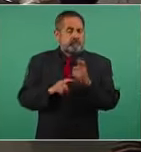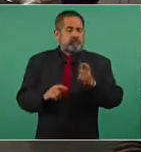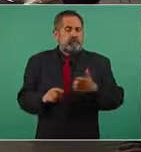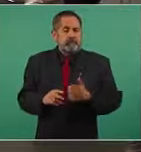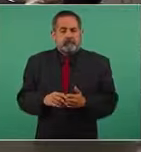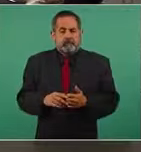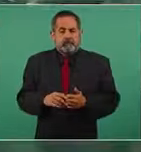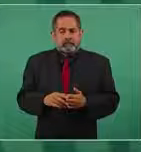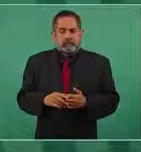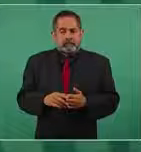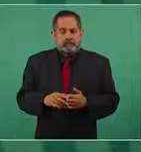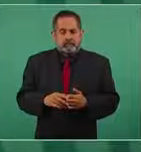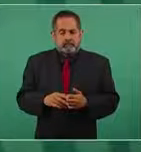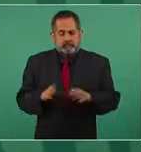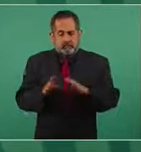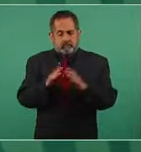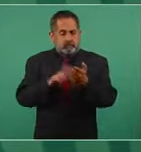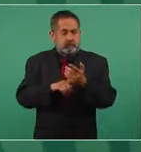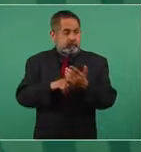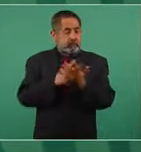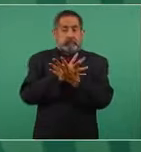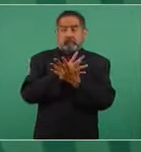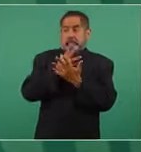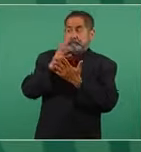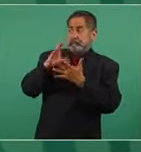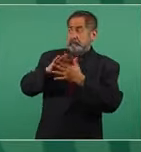estar magnificando.